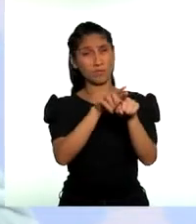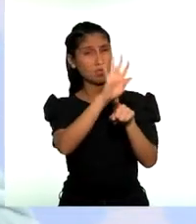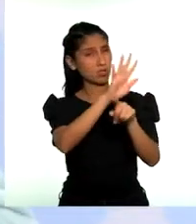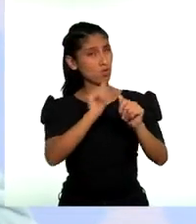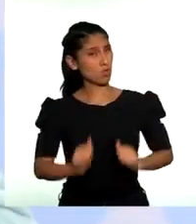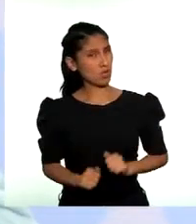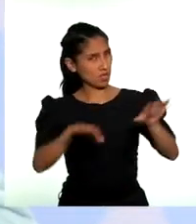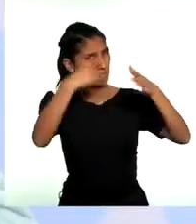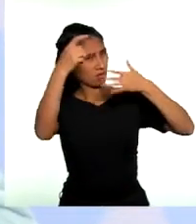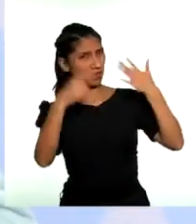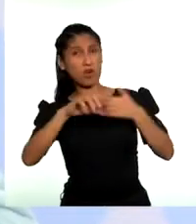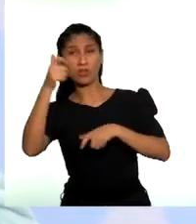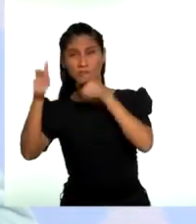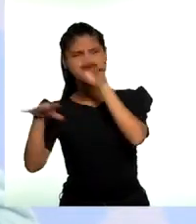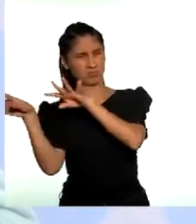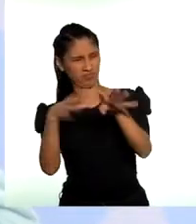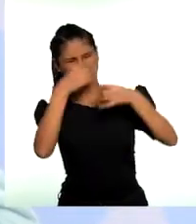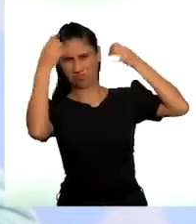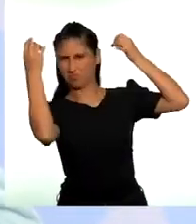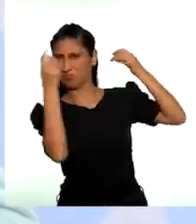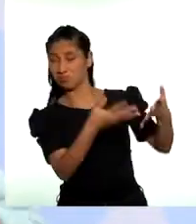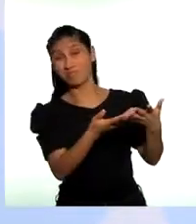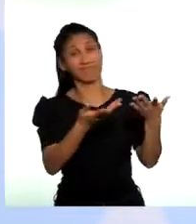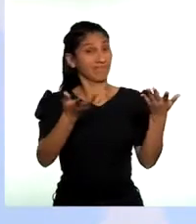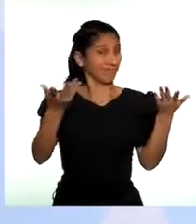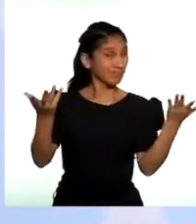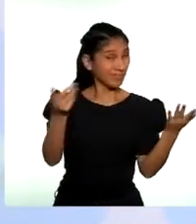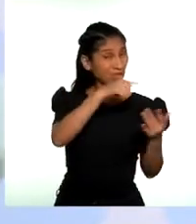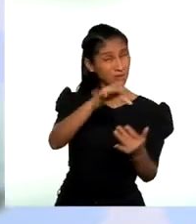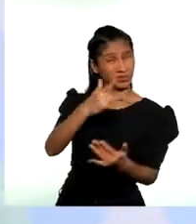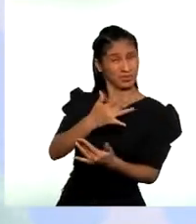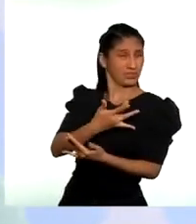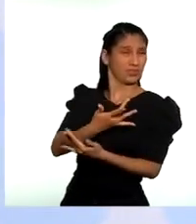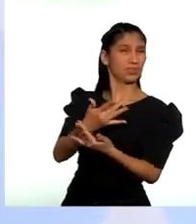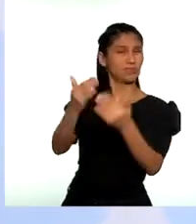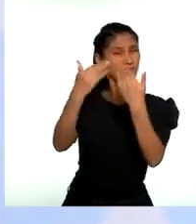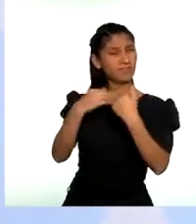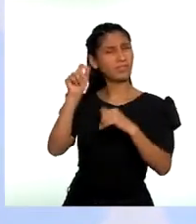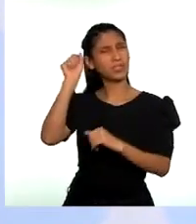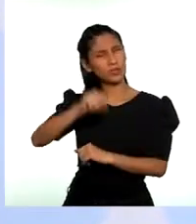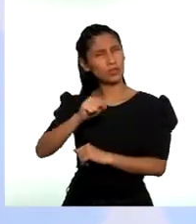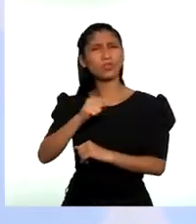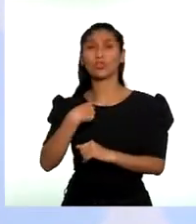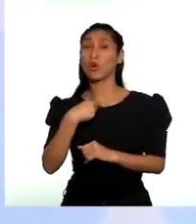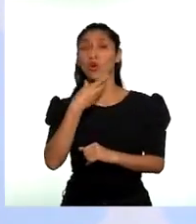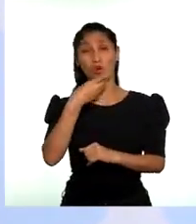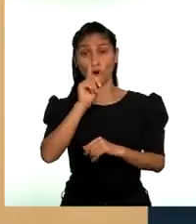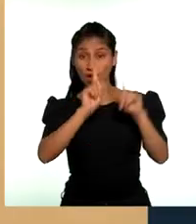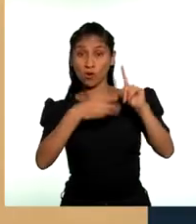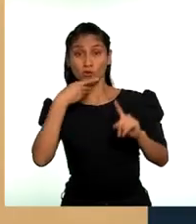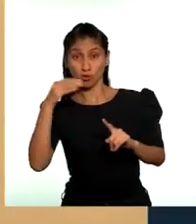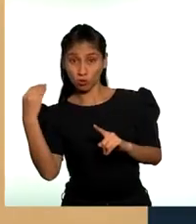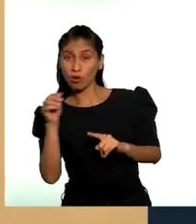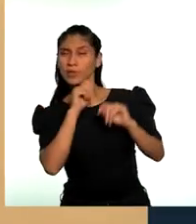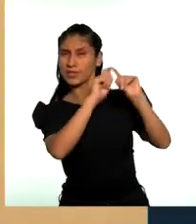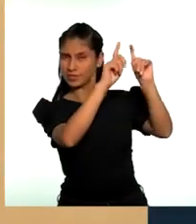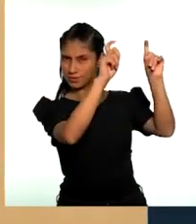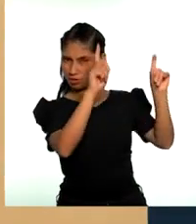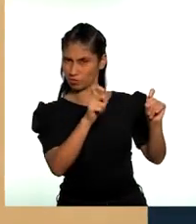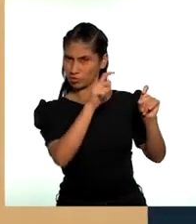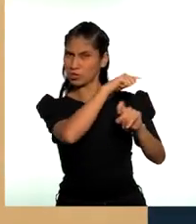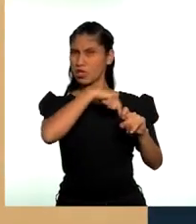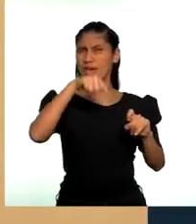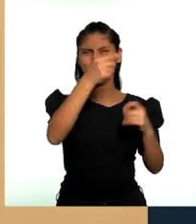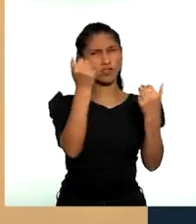justo estuve hablando con las y los estudiantes sobre la representación política de sus comunidades. Durante años,